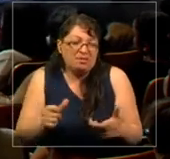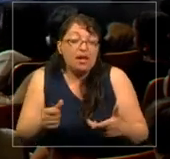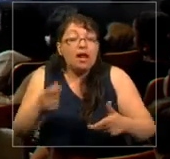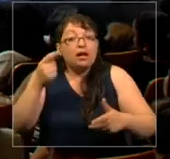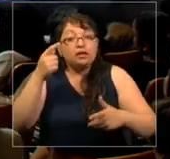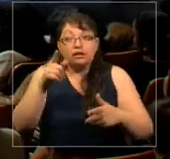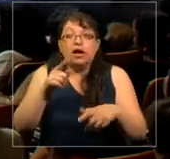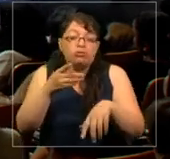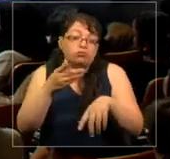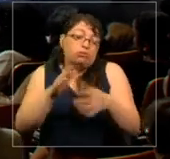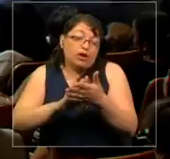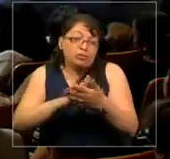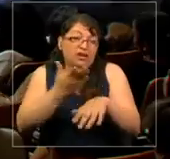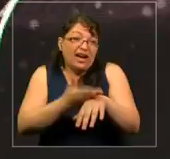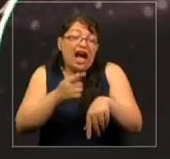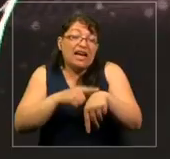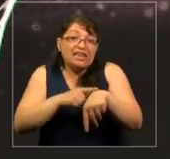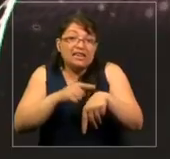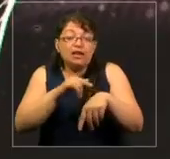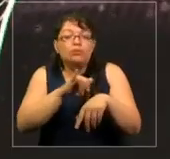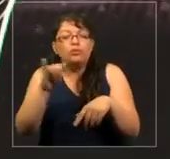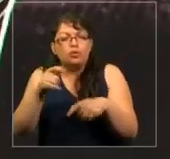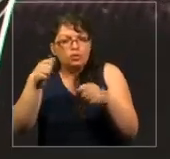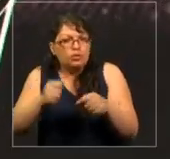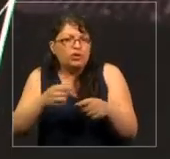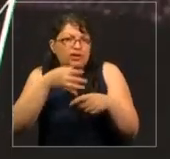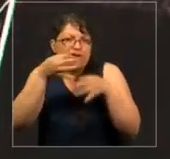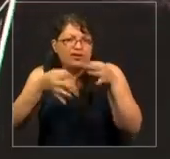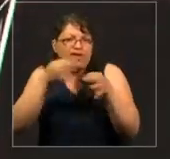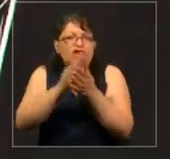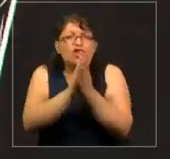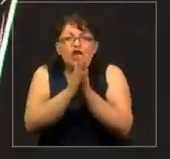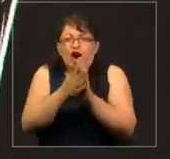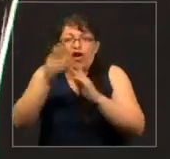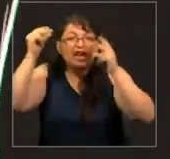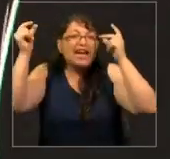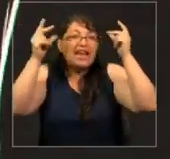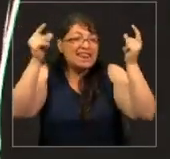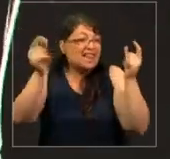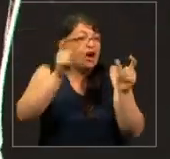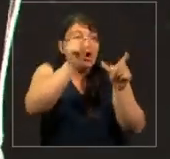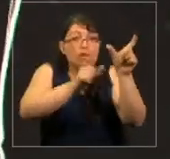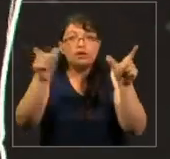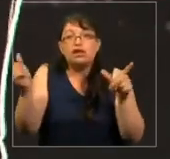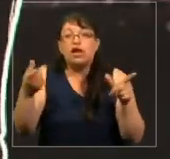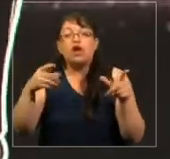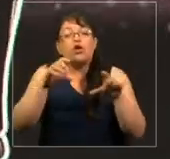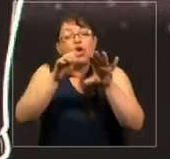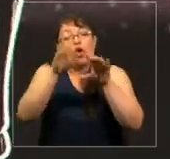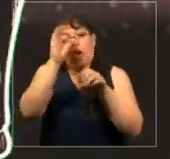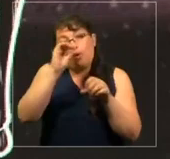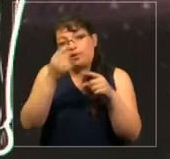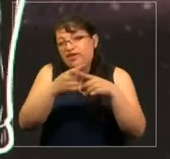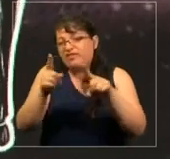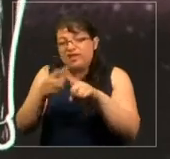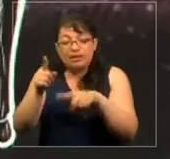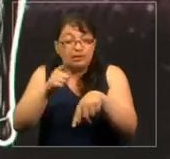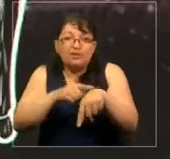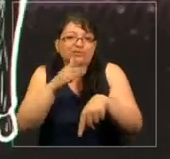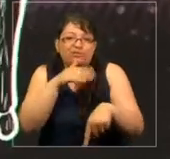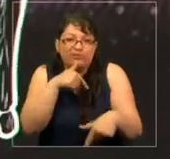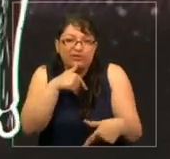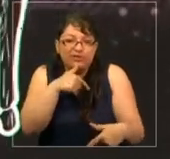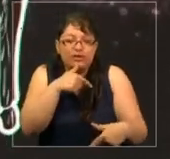tiempo, yo les contaría sobre todas las ideas y las personas con las que estoy en desacuerdo, pero no tenemos tiempo para eso. Lo